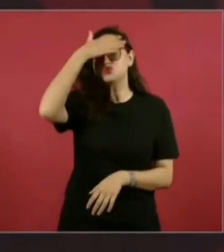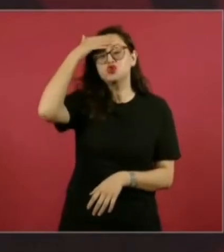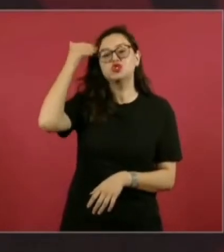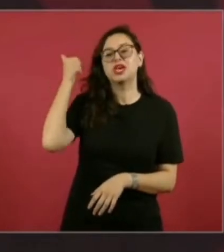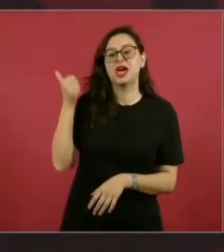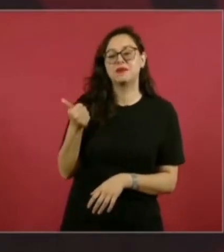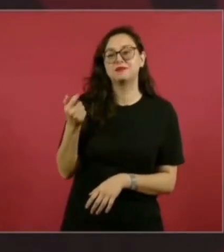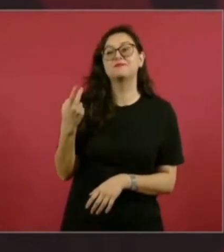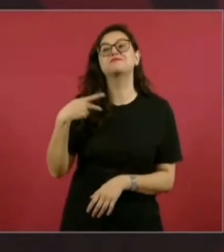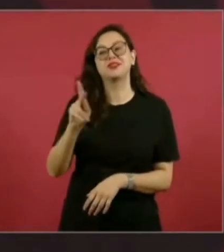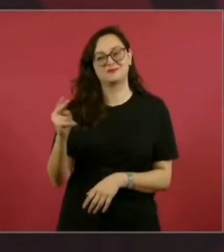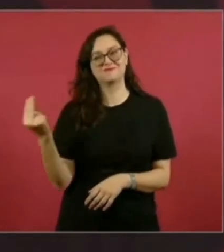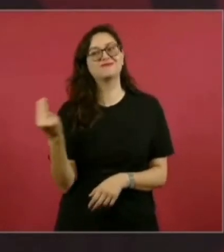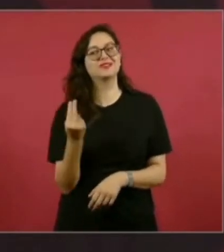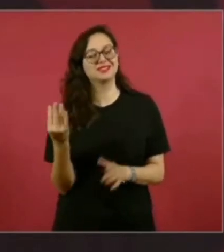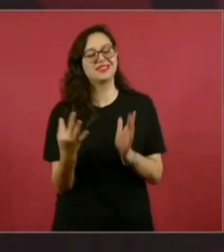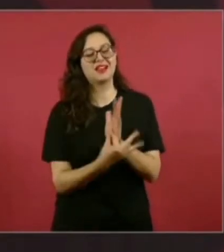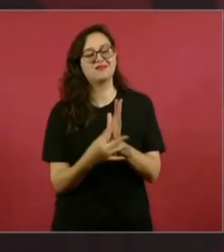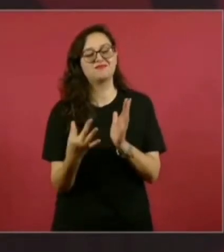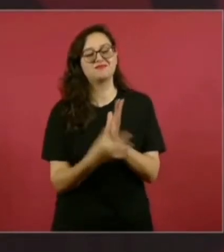a requerir más cobre.